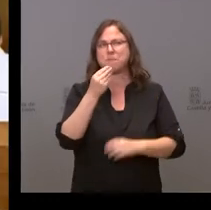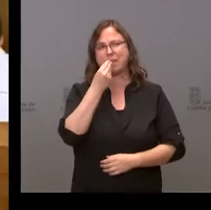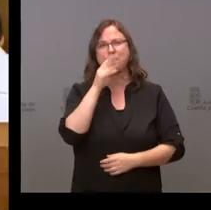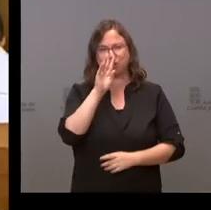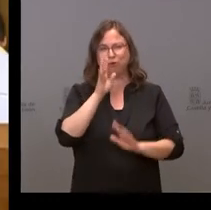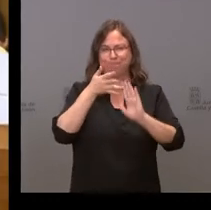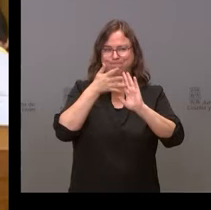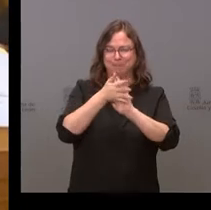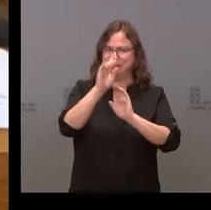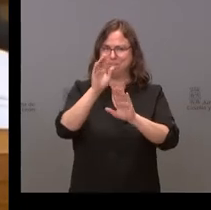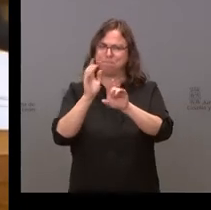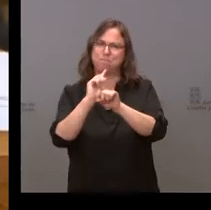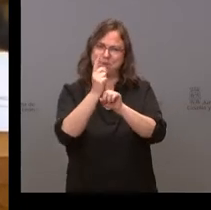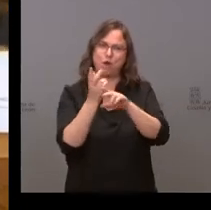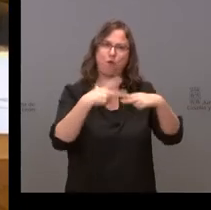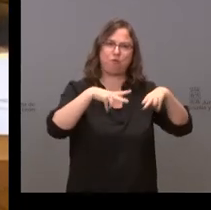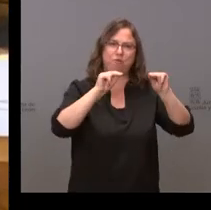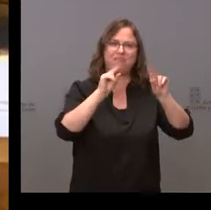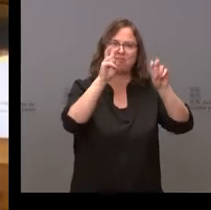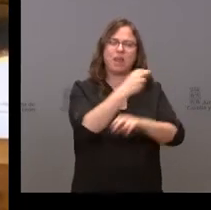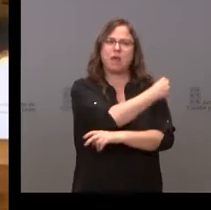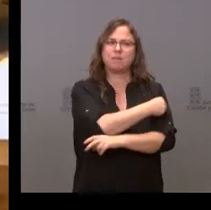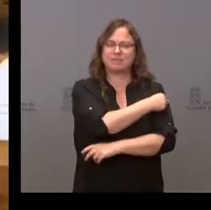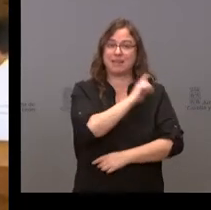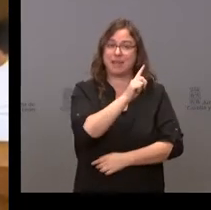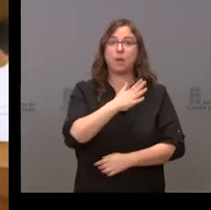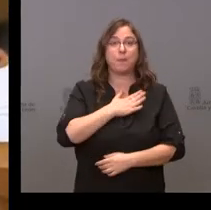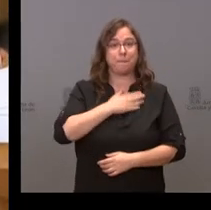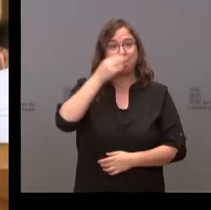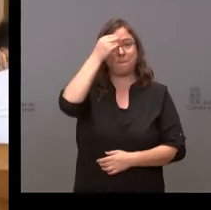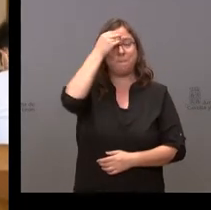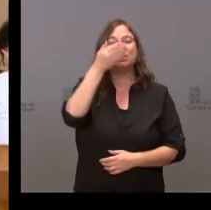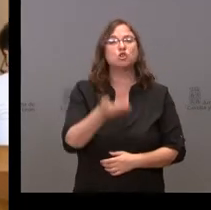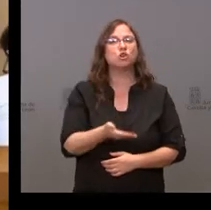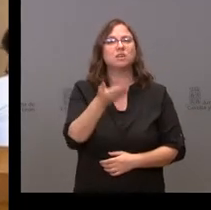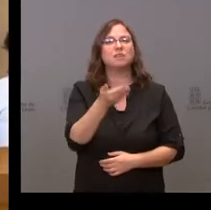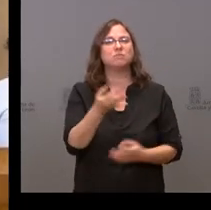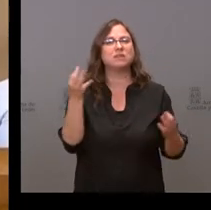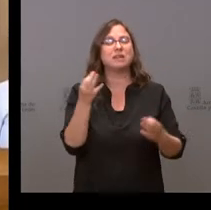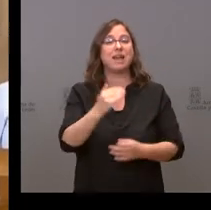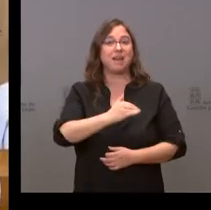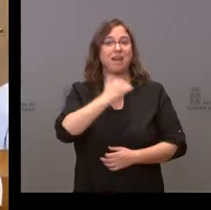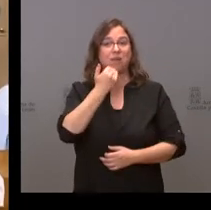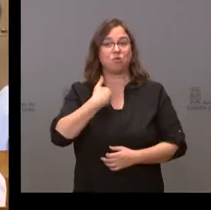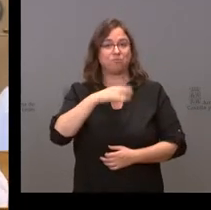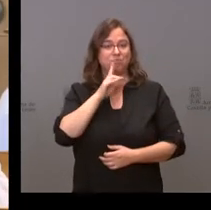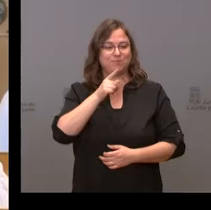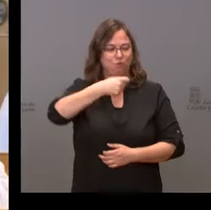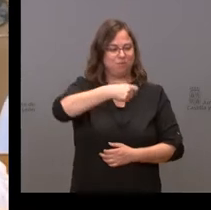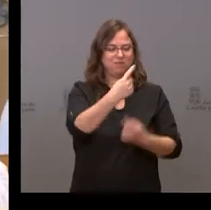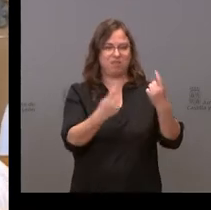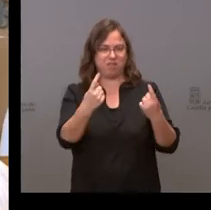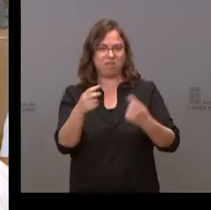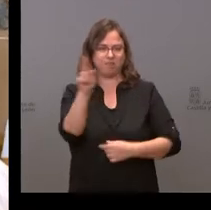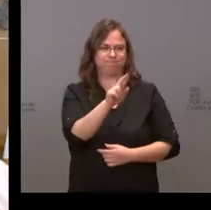por acabar el tema sanitario, me parece muy importante algo que en lo que hemos insistido varios presidentes